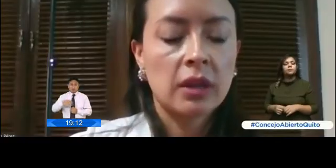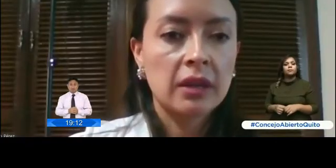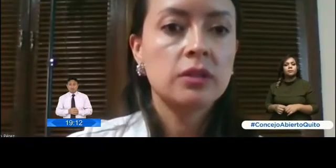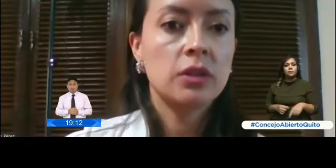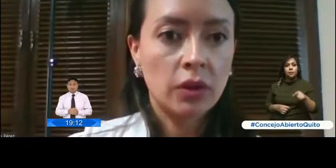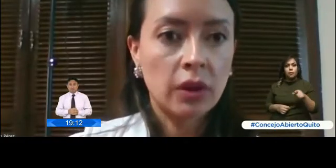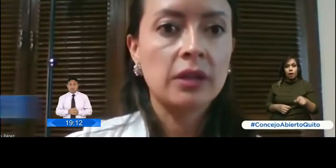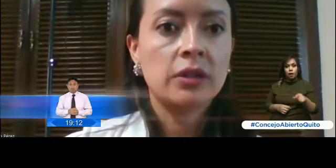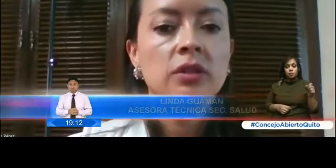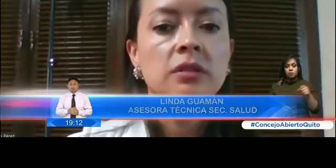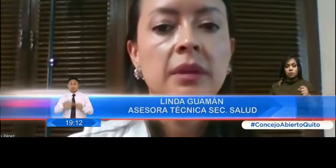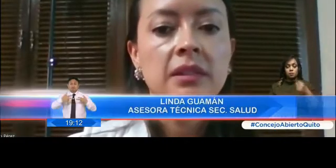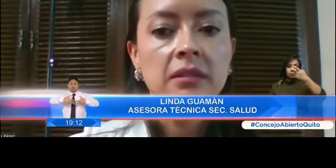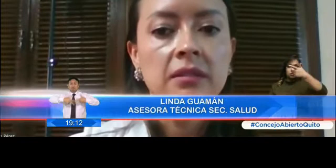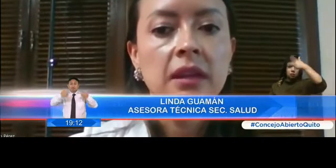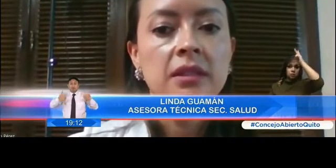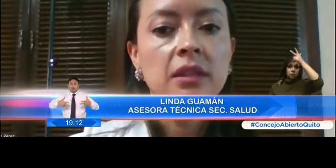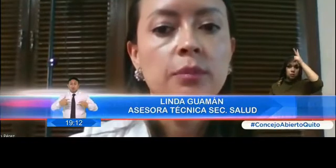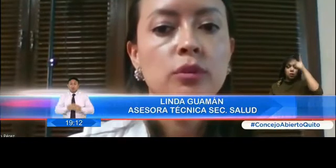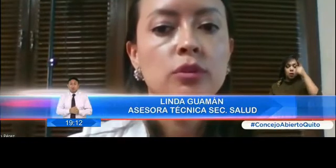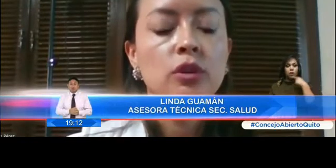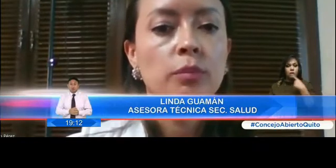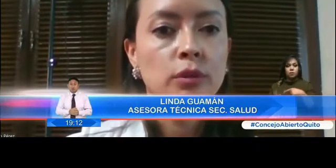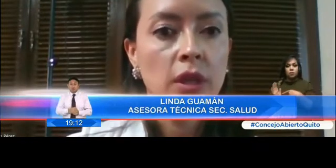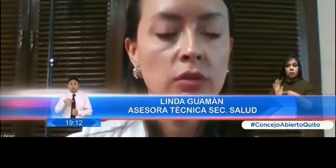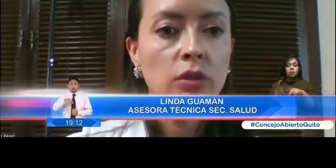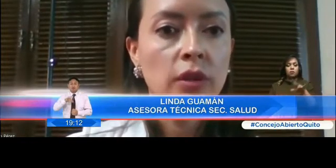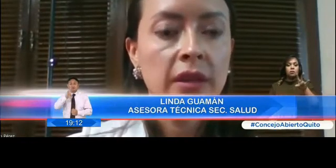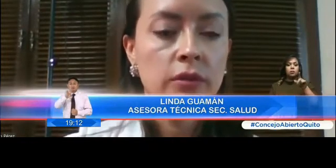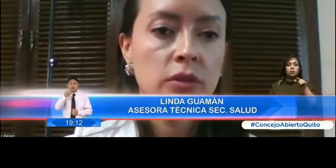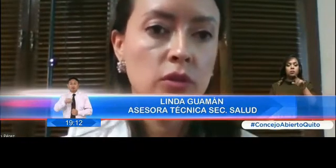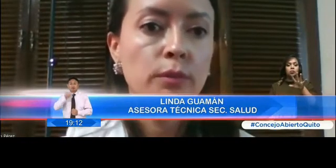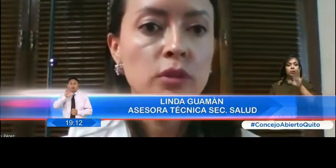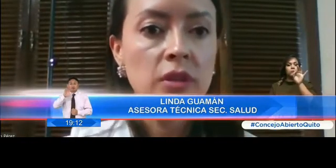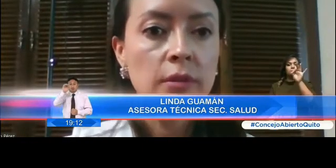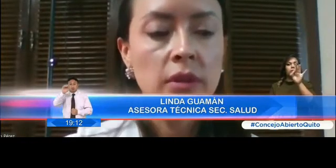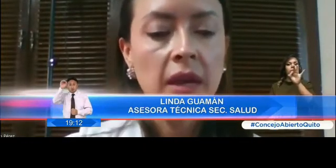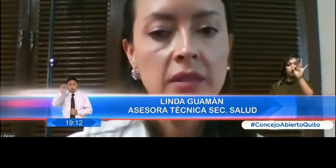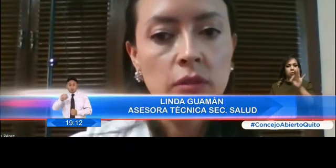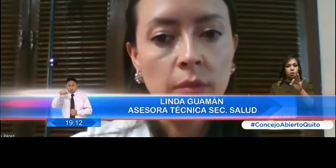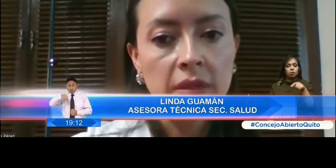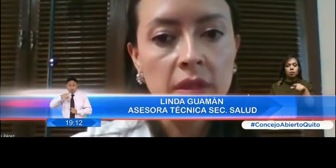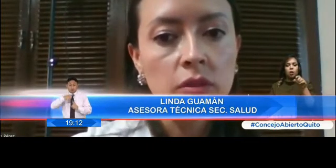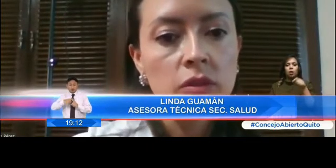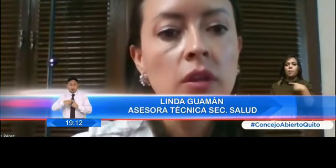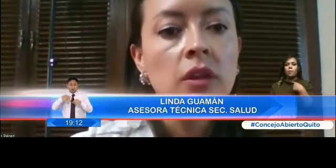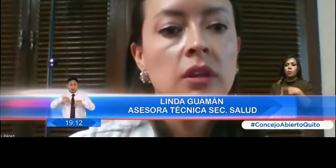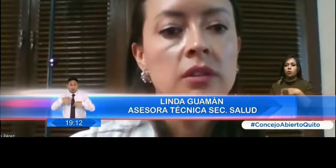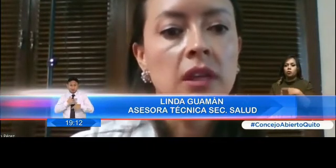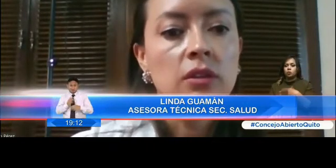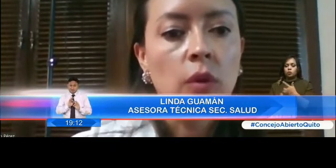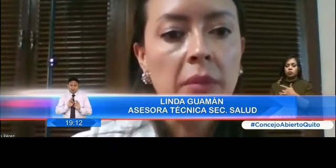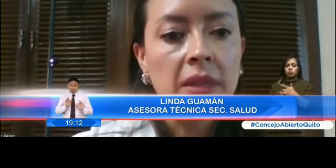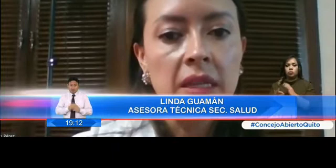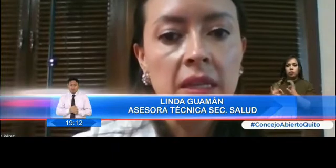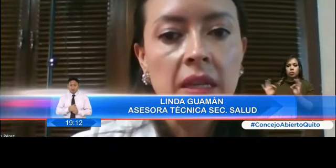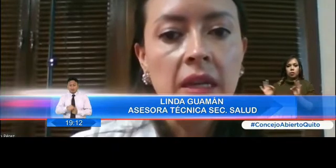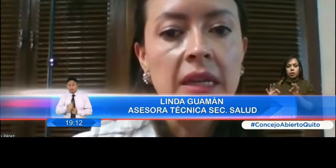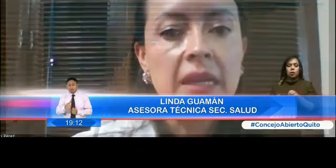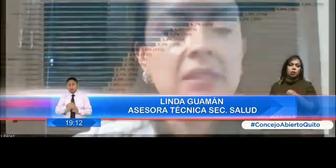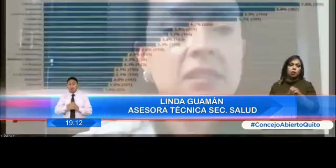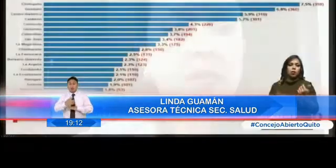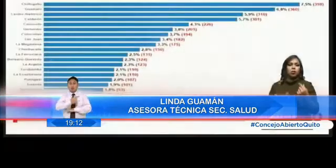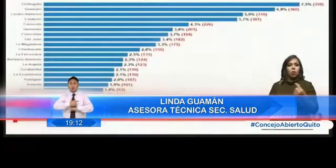caso vemos que Chiyogayo presenta el 7.5% de aquellos que son positivos asintomáticos, seguido de